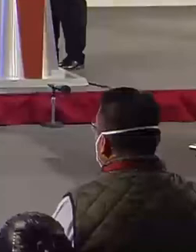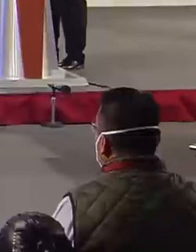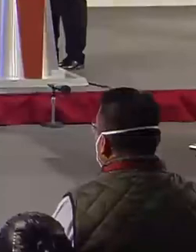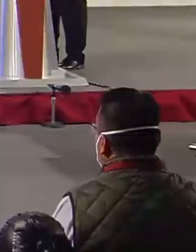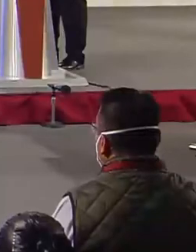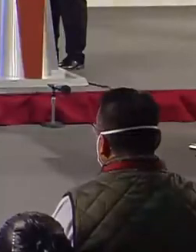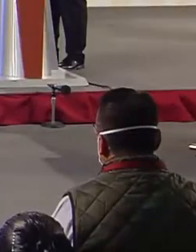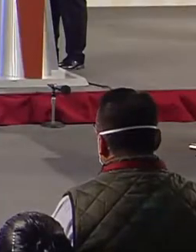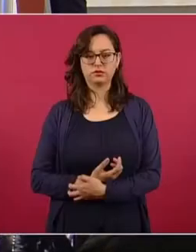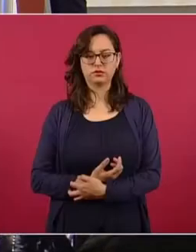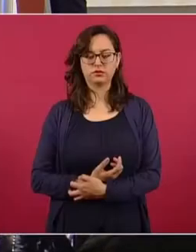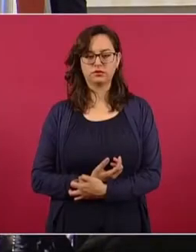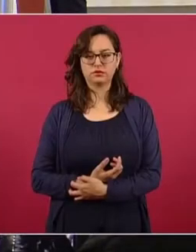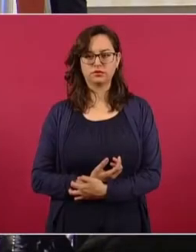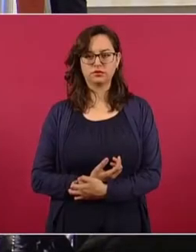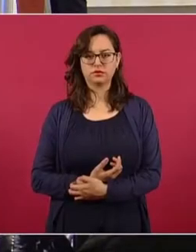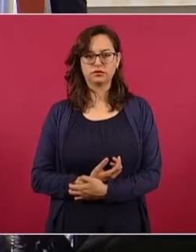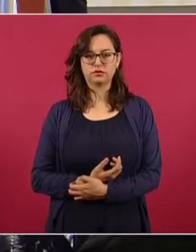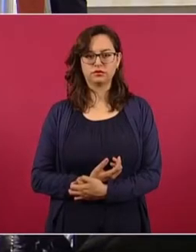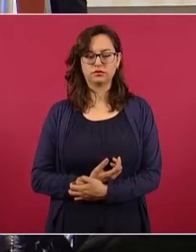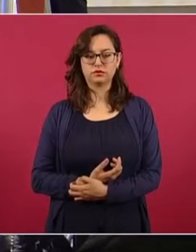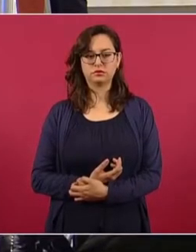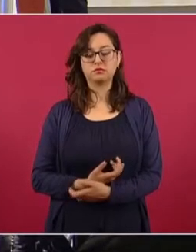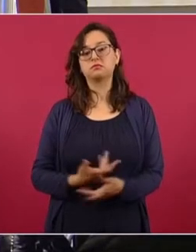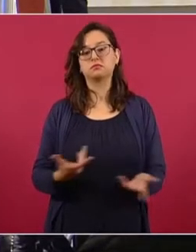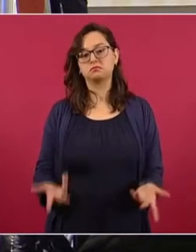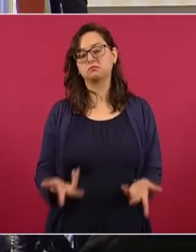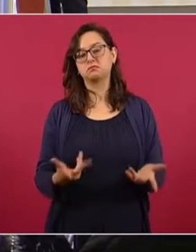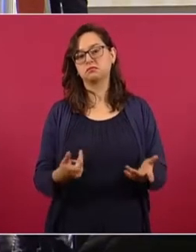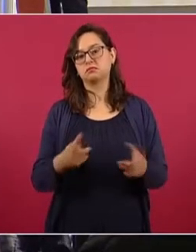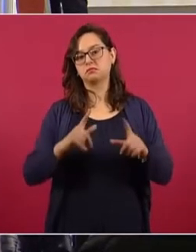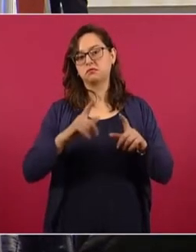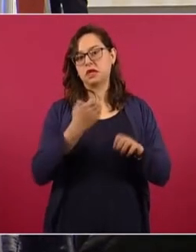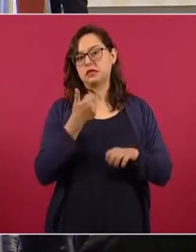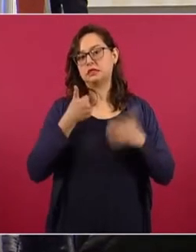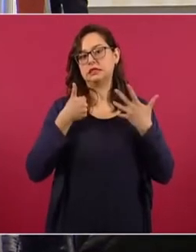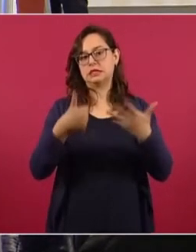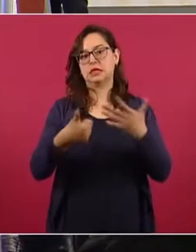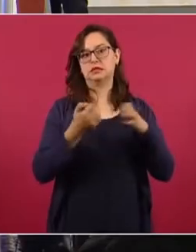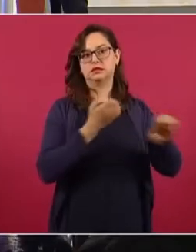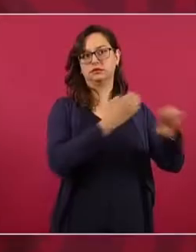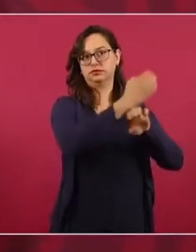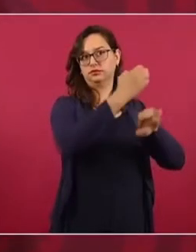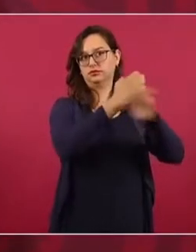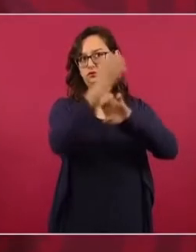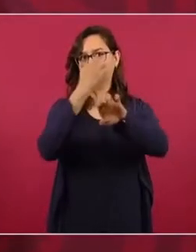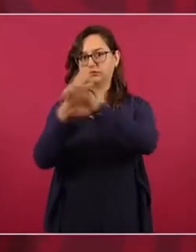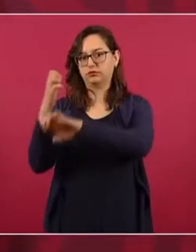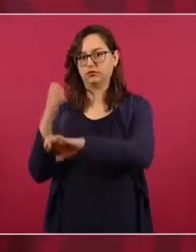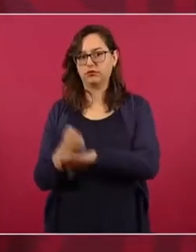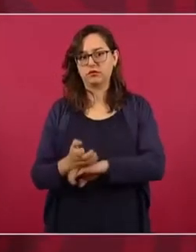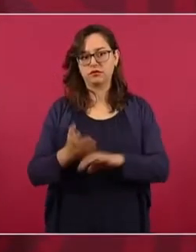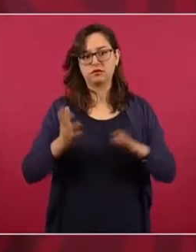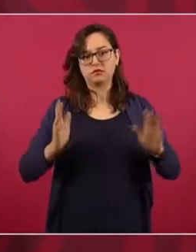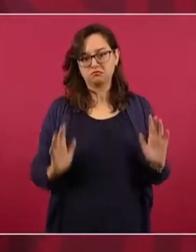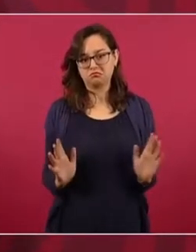Ya ustedes pueden hacer